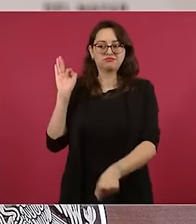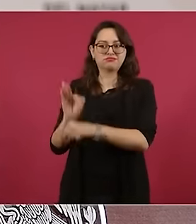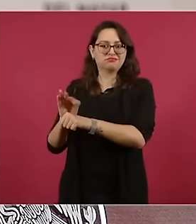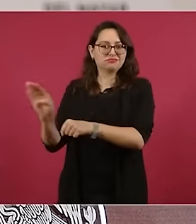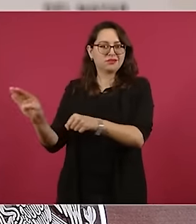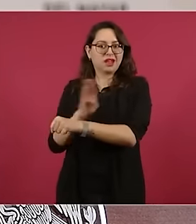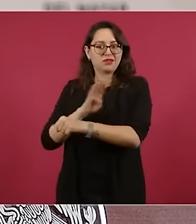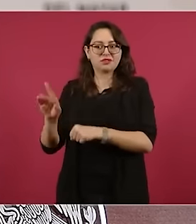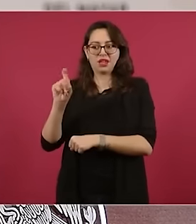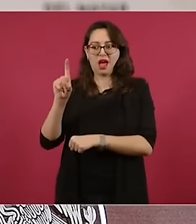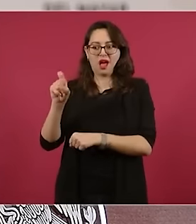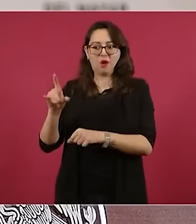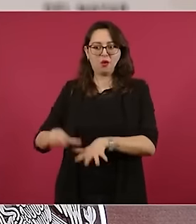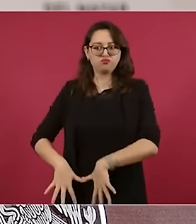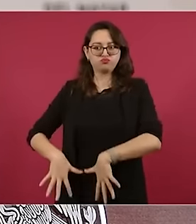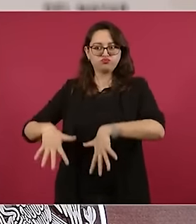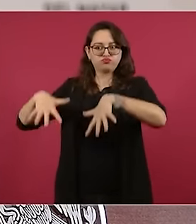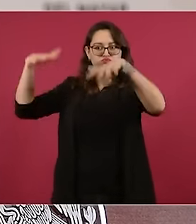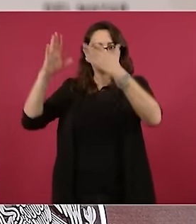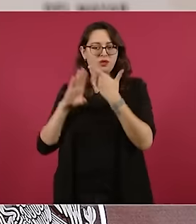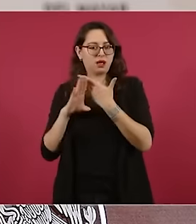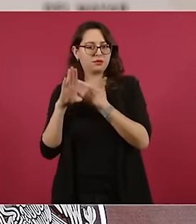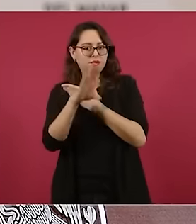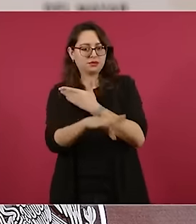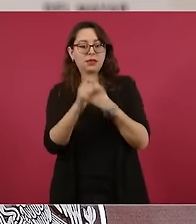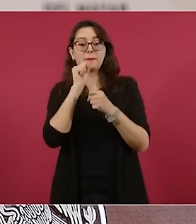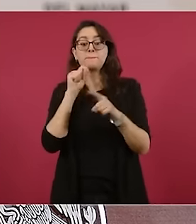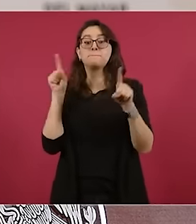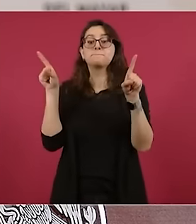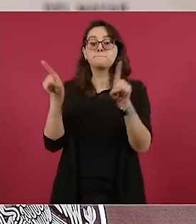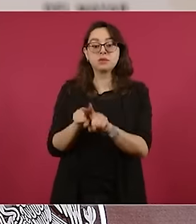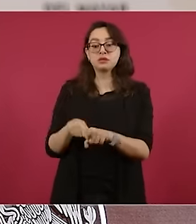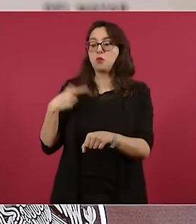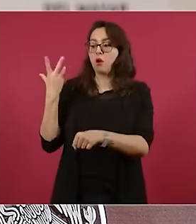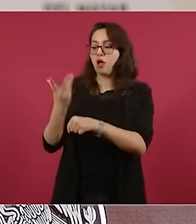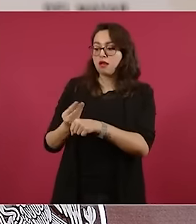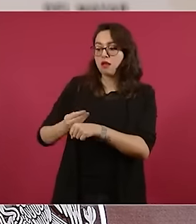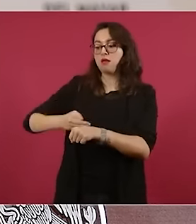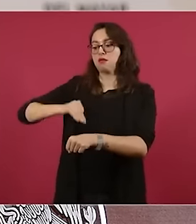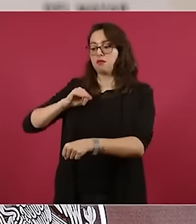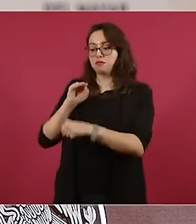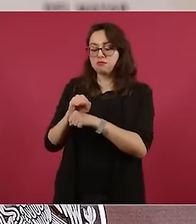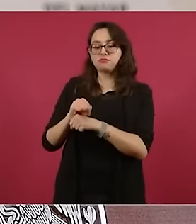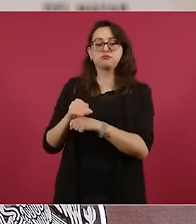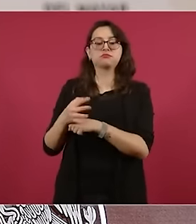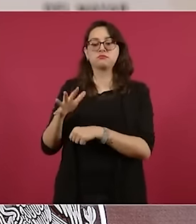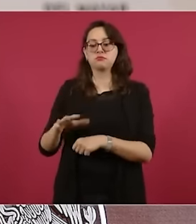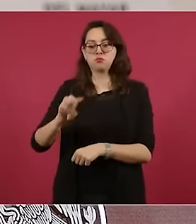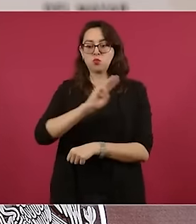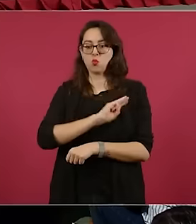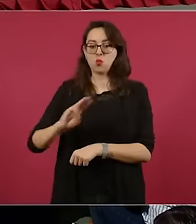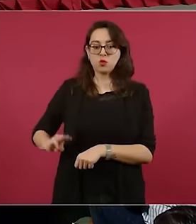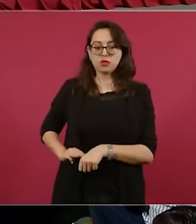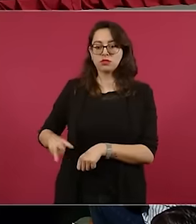de las comunidades de Paso Largo en Martínez de la Torre, así como la reforma, constancia, la defensa, troncones en el municipio